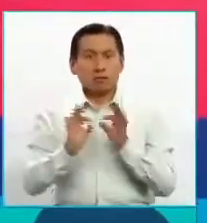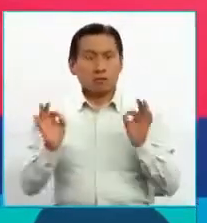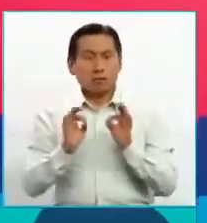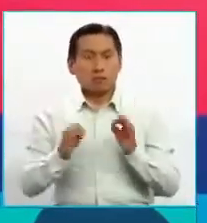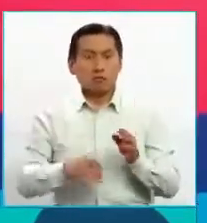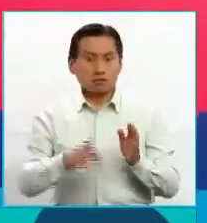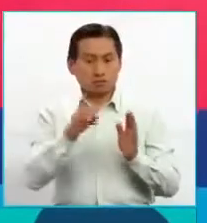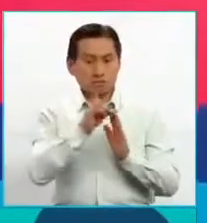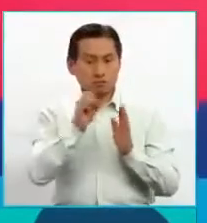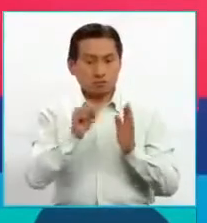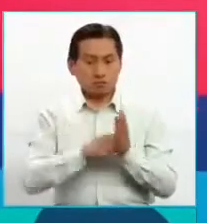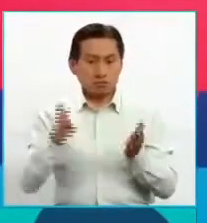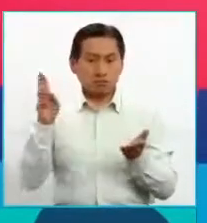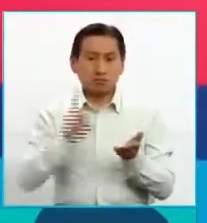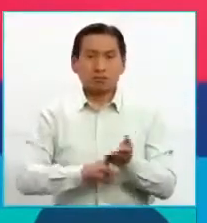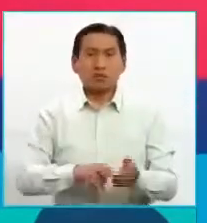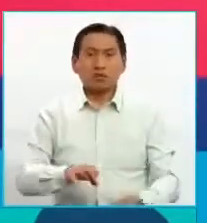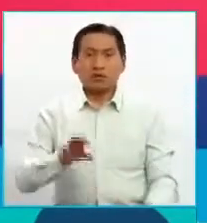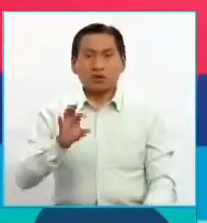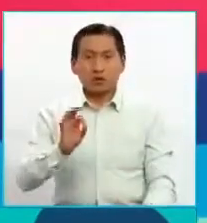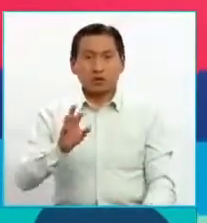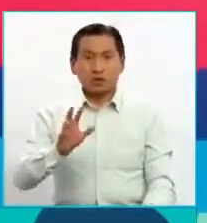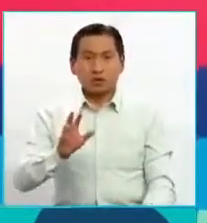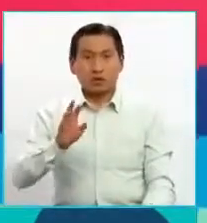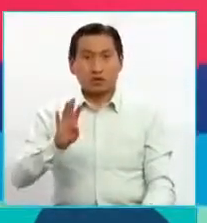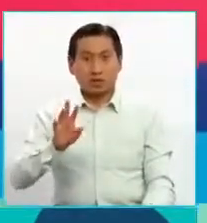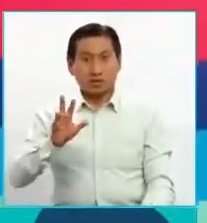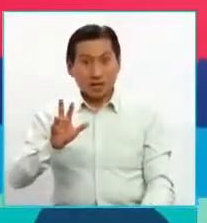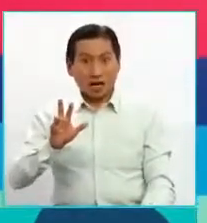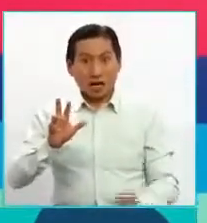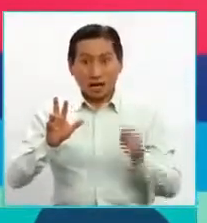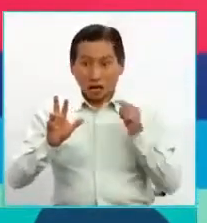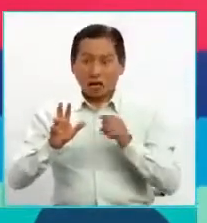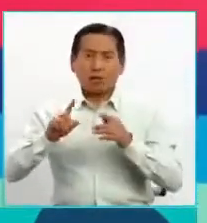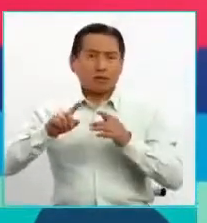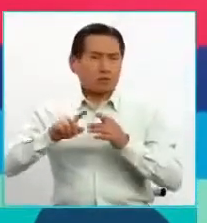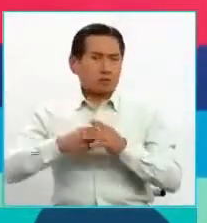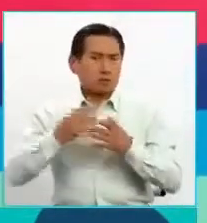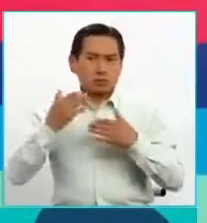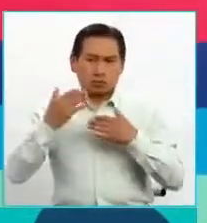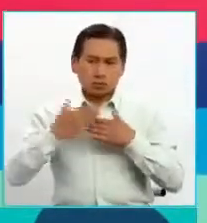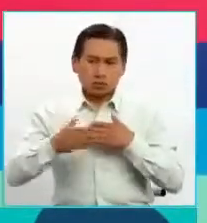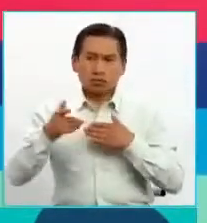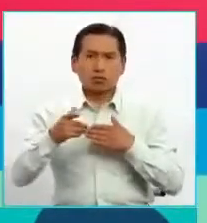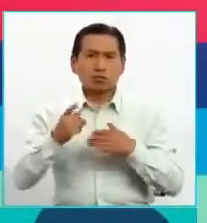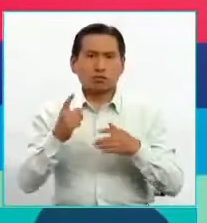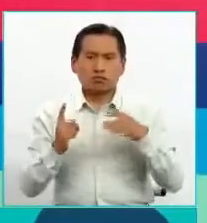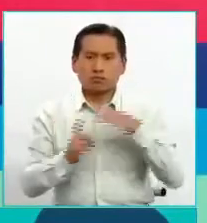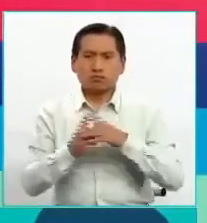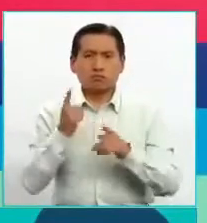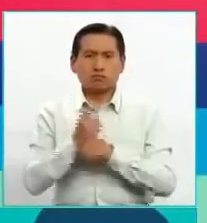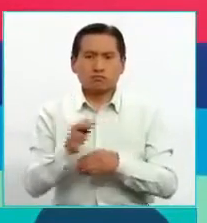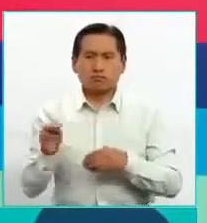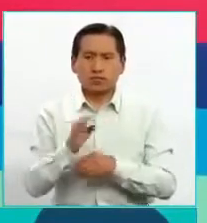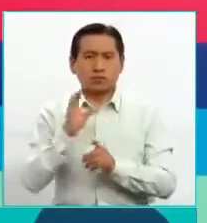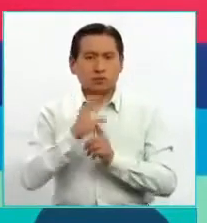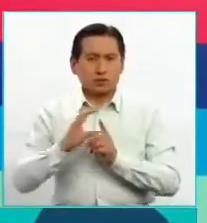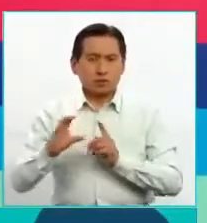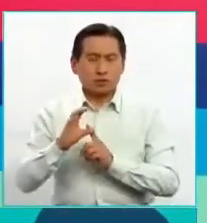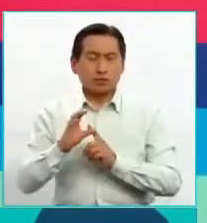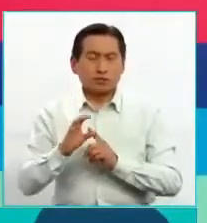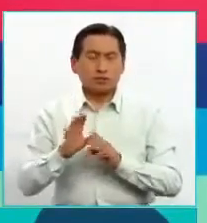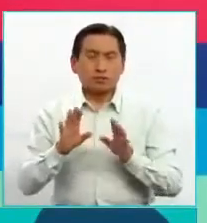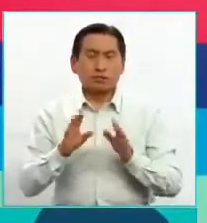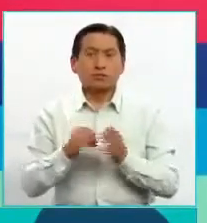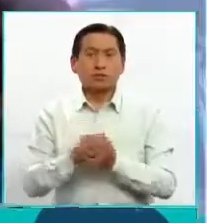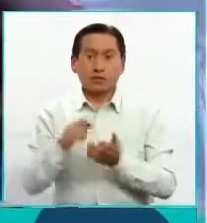9343 se empieza a poner en presencia el Ministerio de Culturas. Pero a